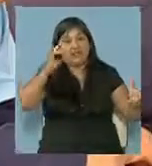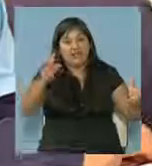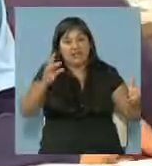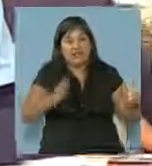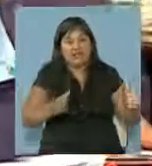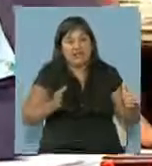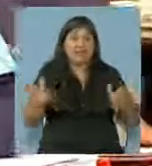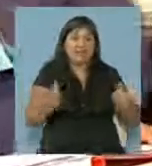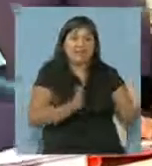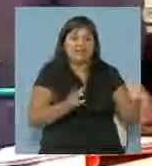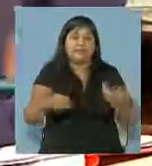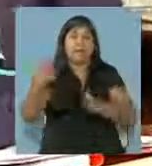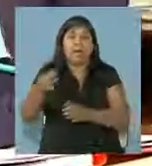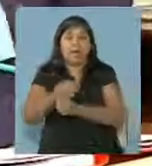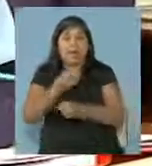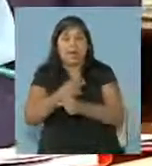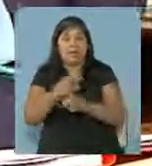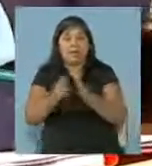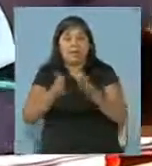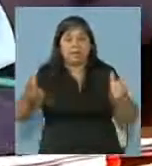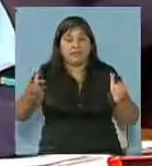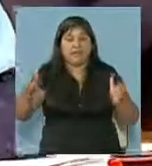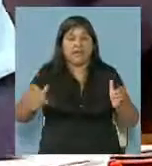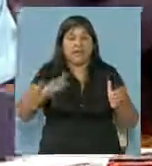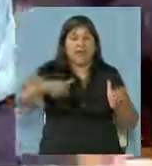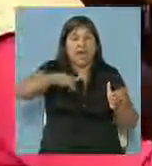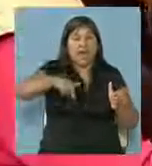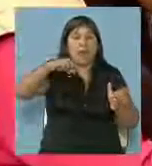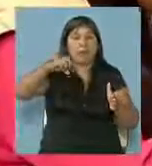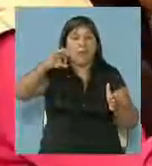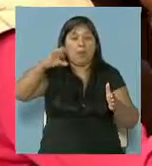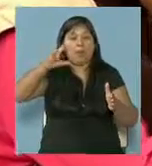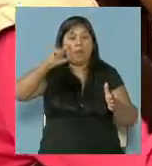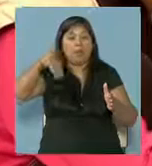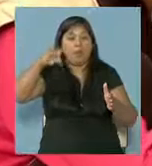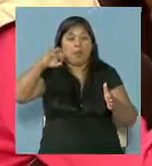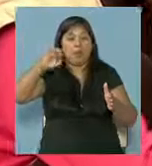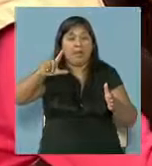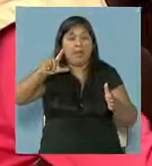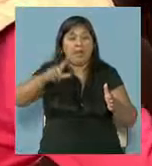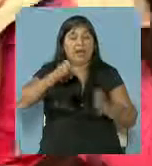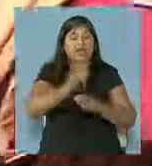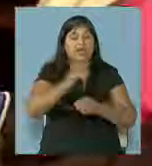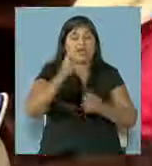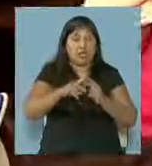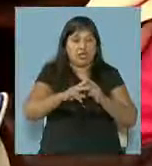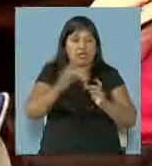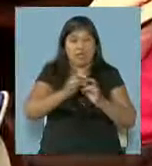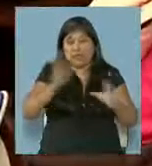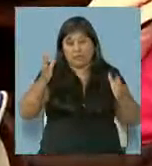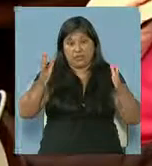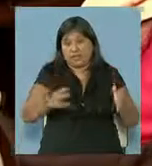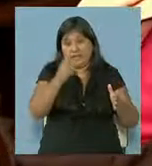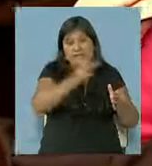diciembre. Secundario, polimodal y educación técnico profesional, iniciará el 22 de